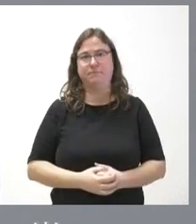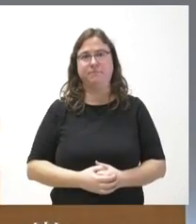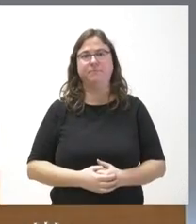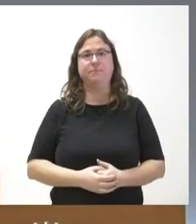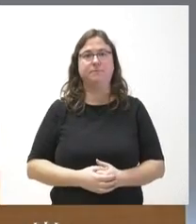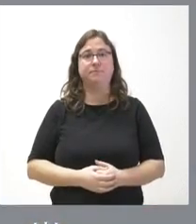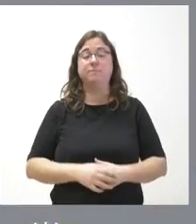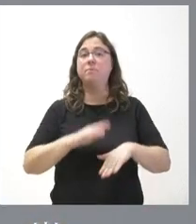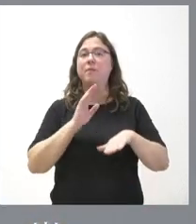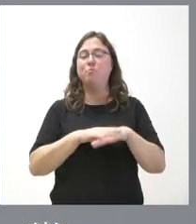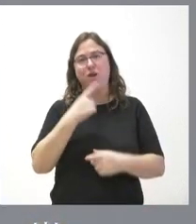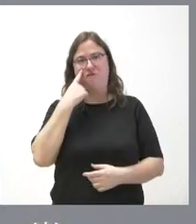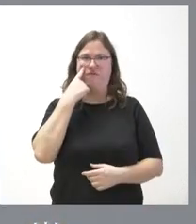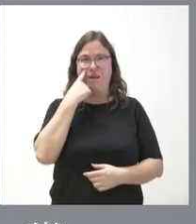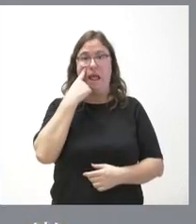porque se vigila